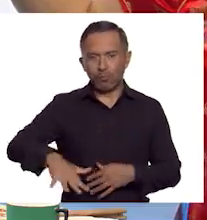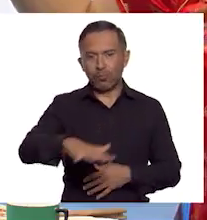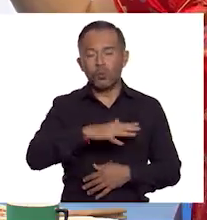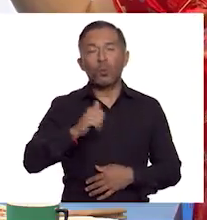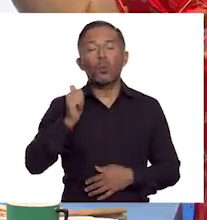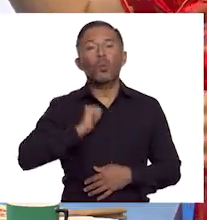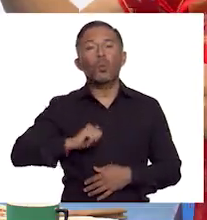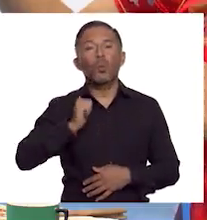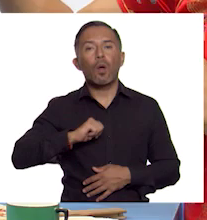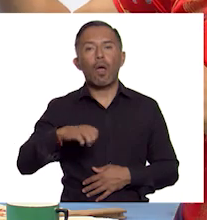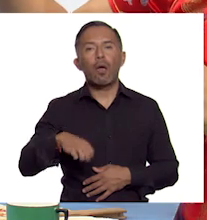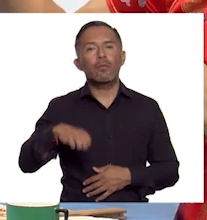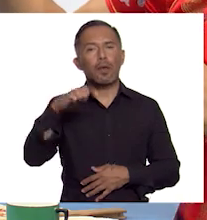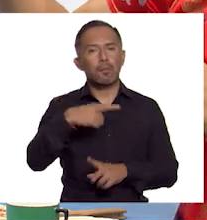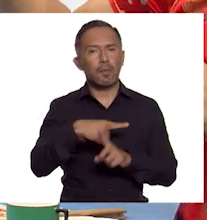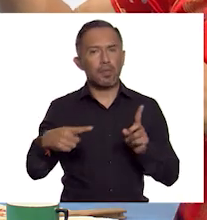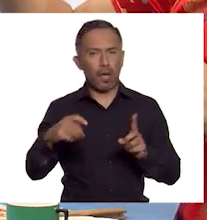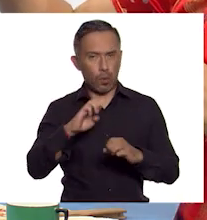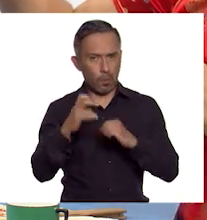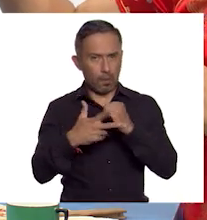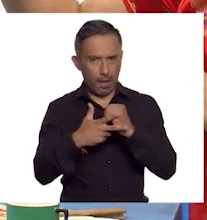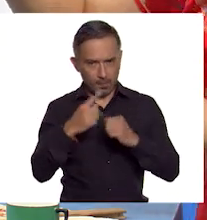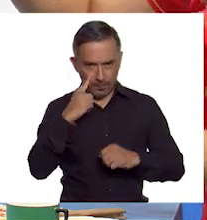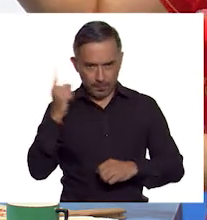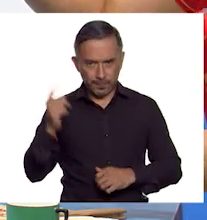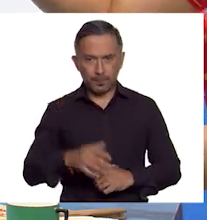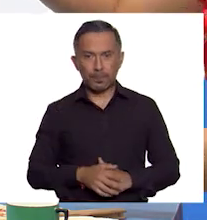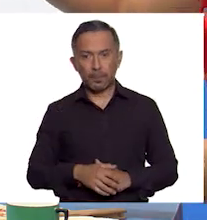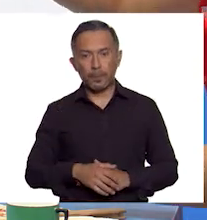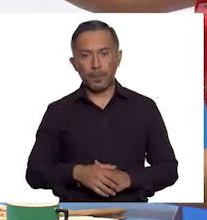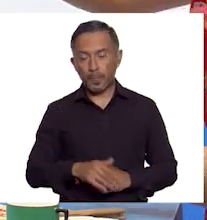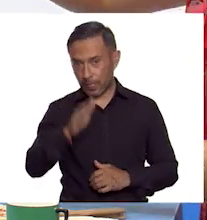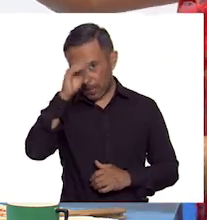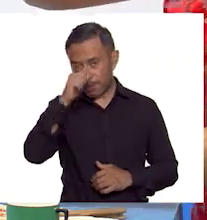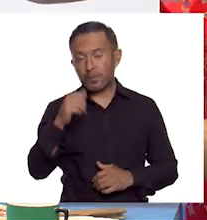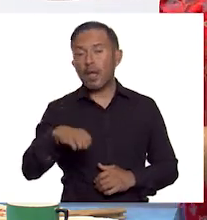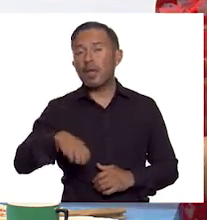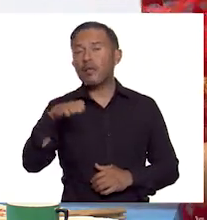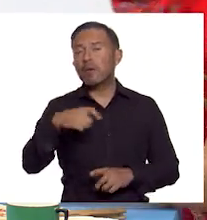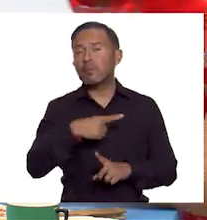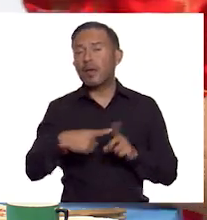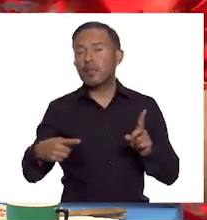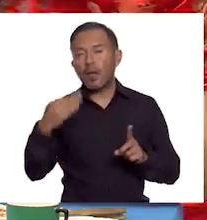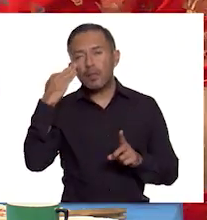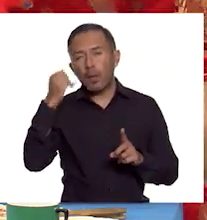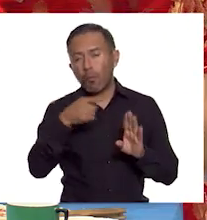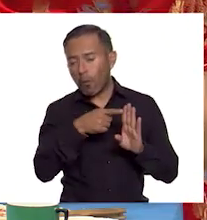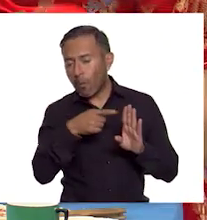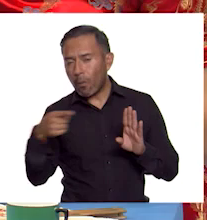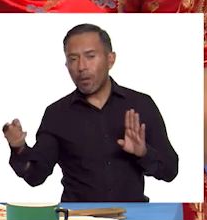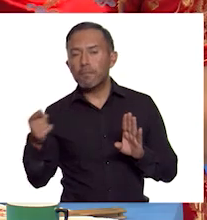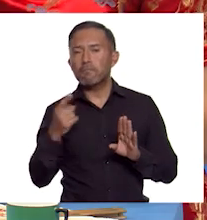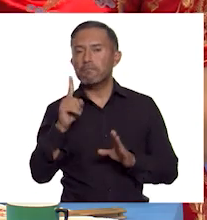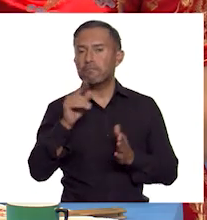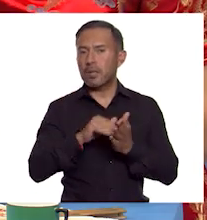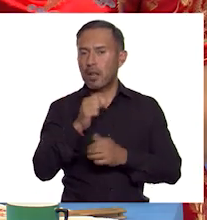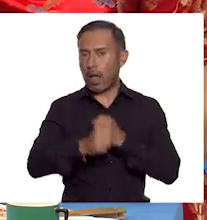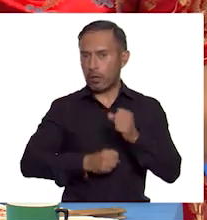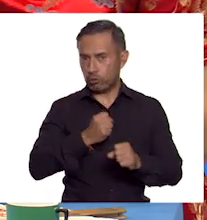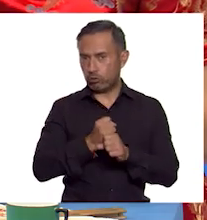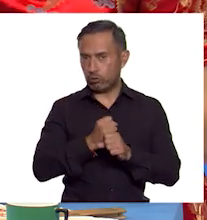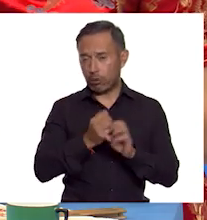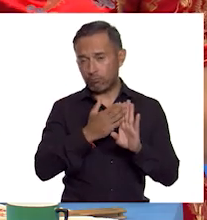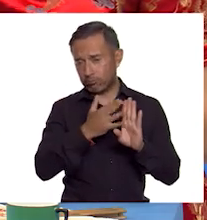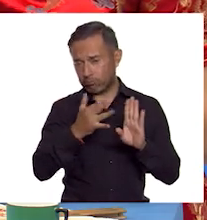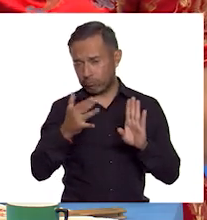Edad Media Europea. Recordemos que la Edad Media comprende mil años de la historia y en mil años ocurren